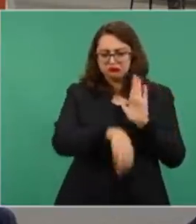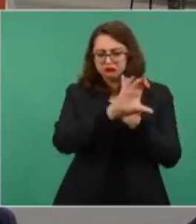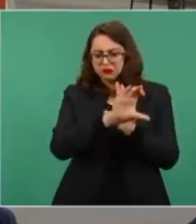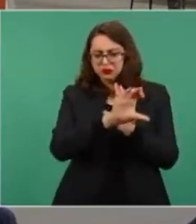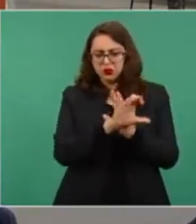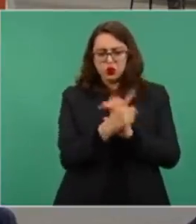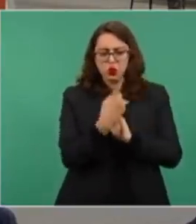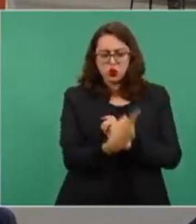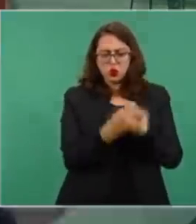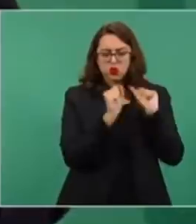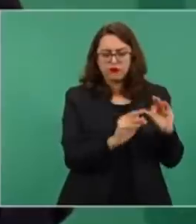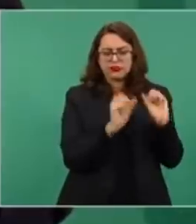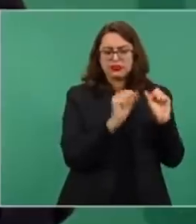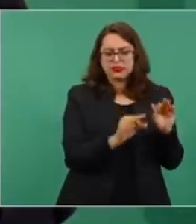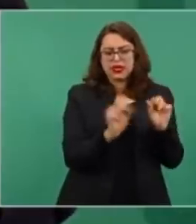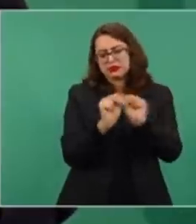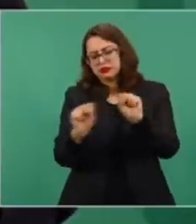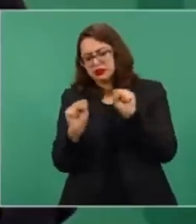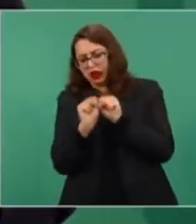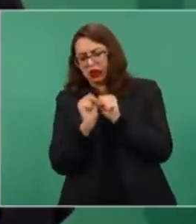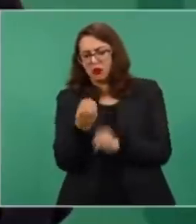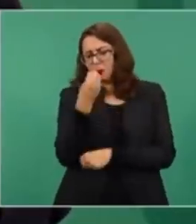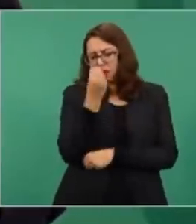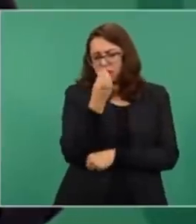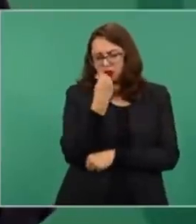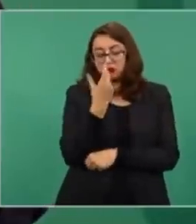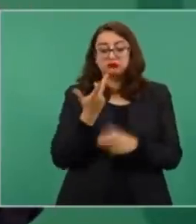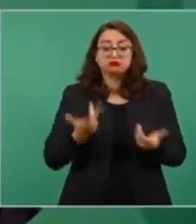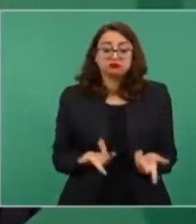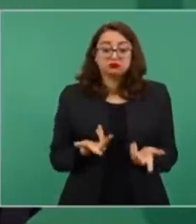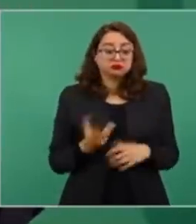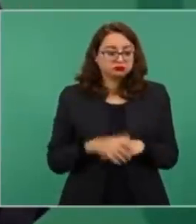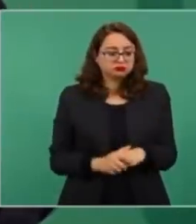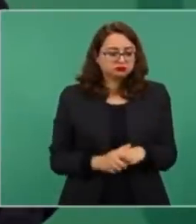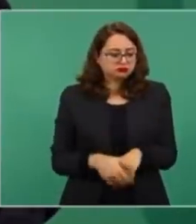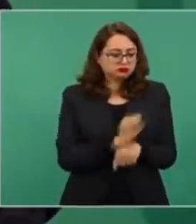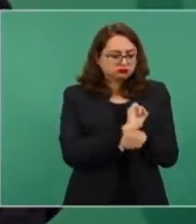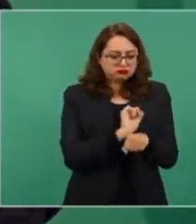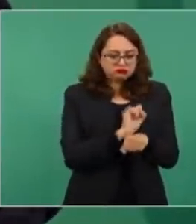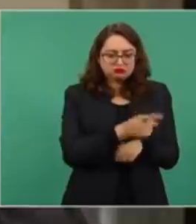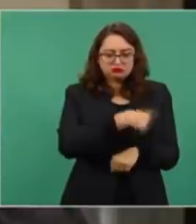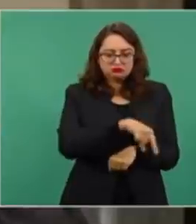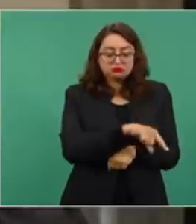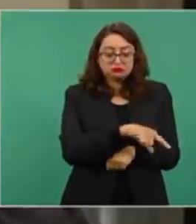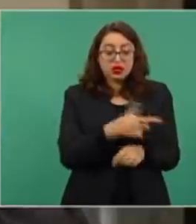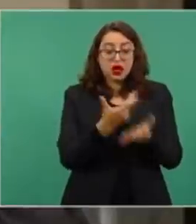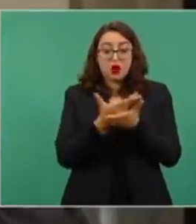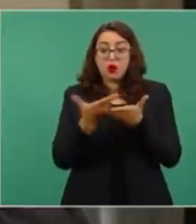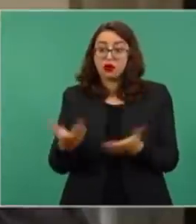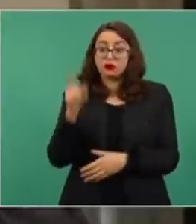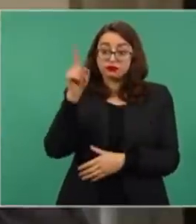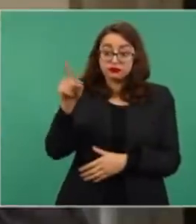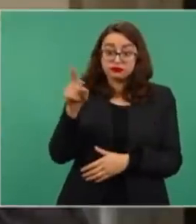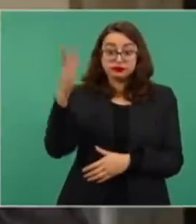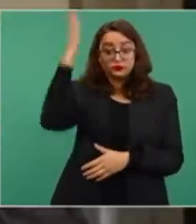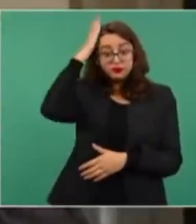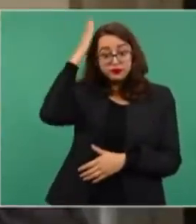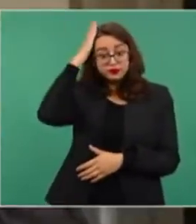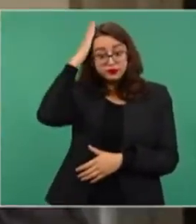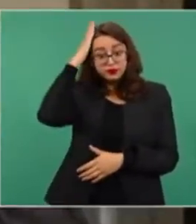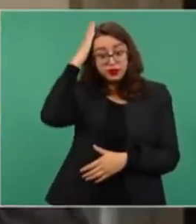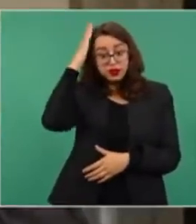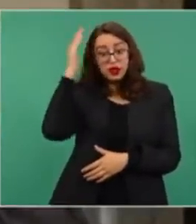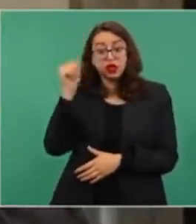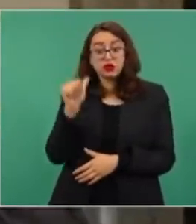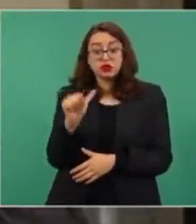despacho, sala comedor. Entonces, si el titular de este